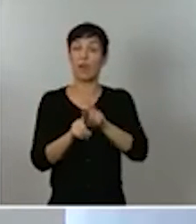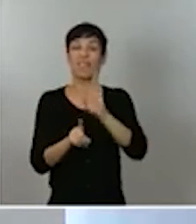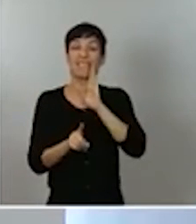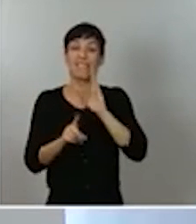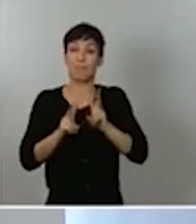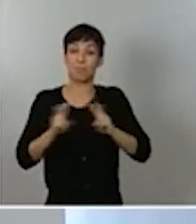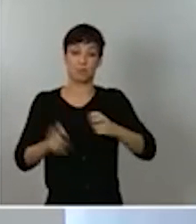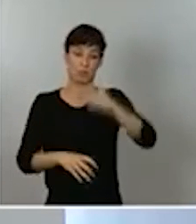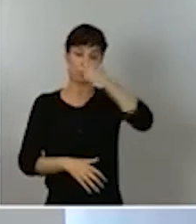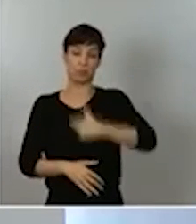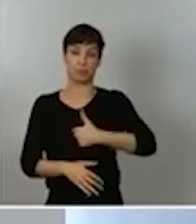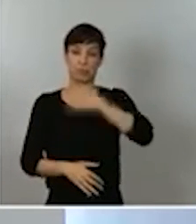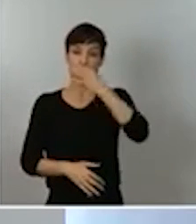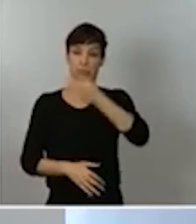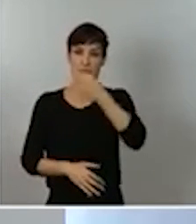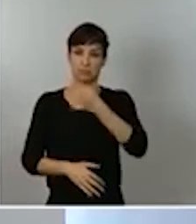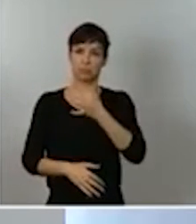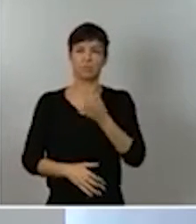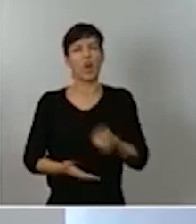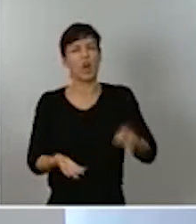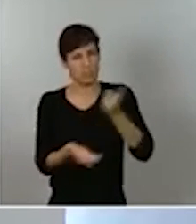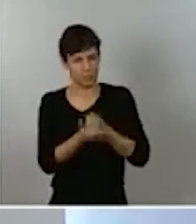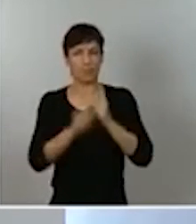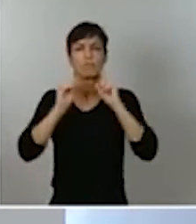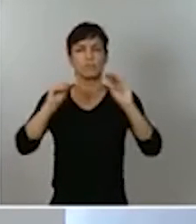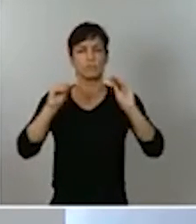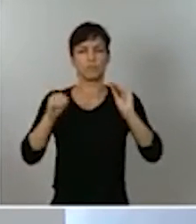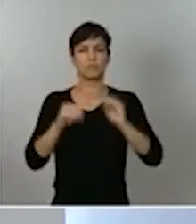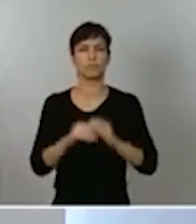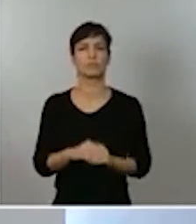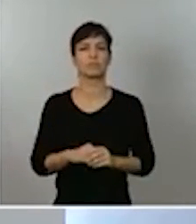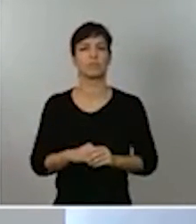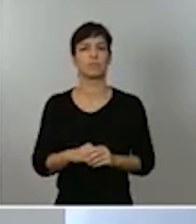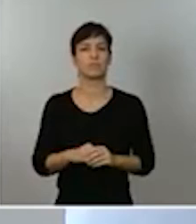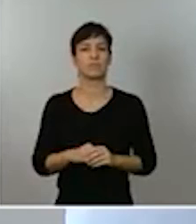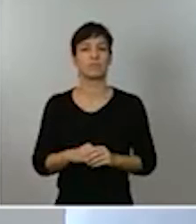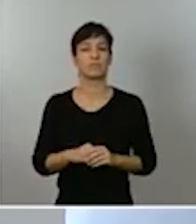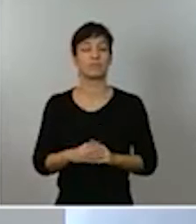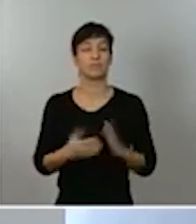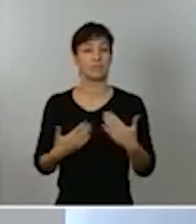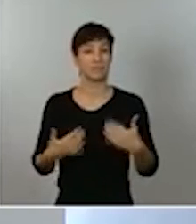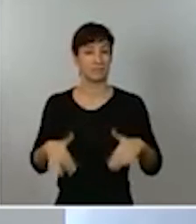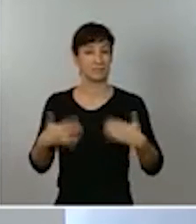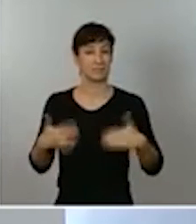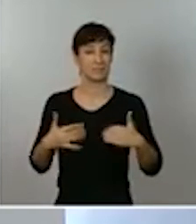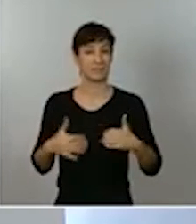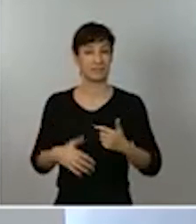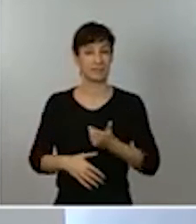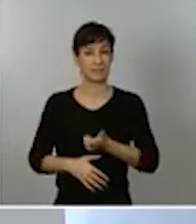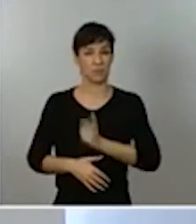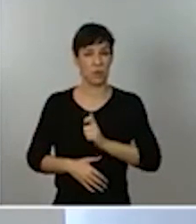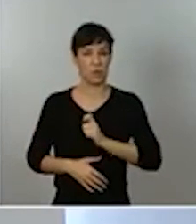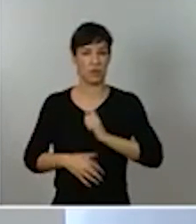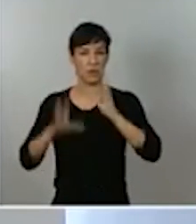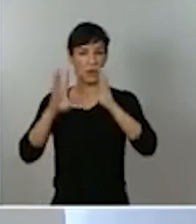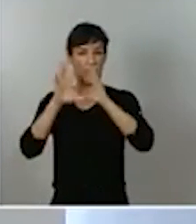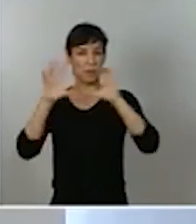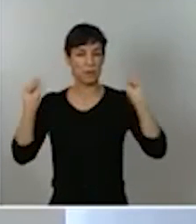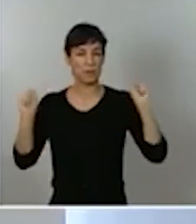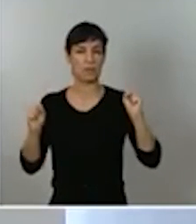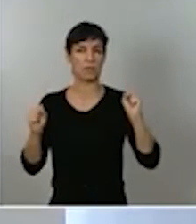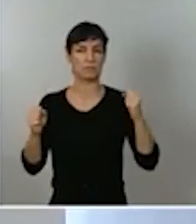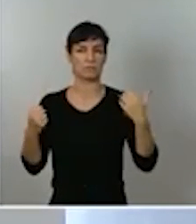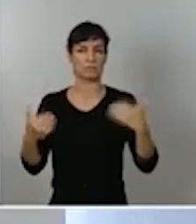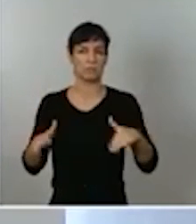intervención, y lo vuelvo a destacar, las altas cotas de responsabilidad y de solidaridad del comportamiento del